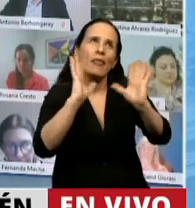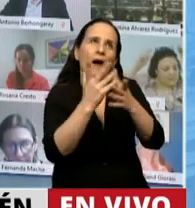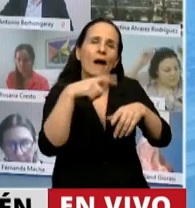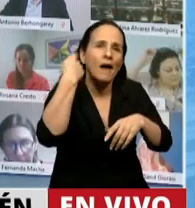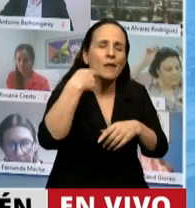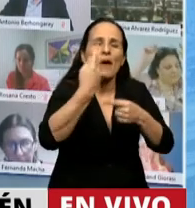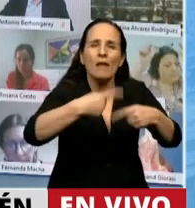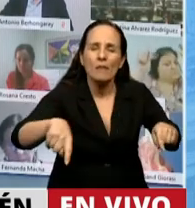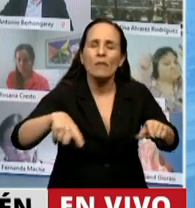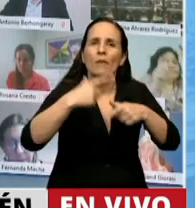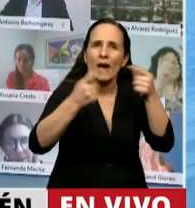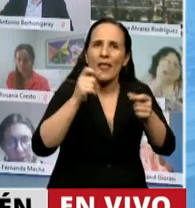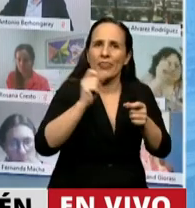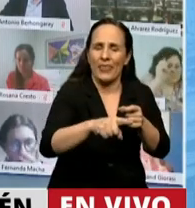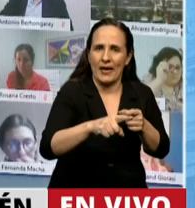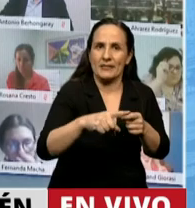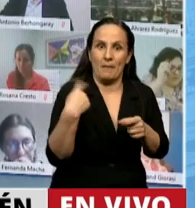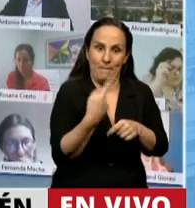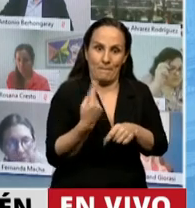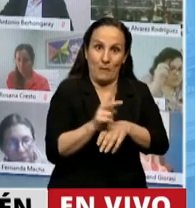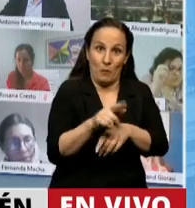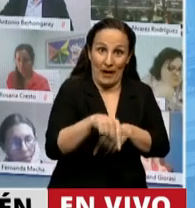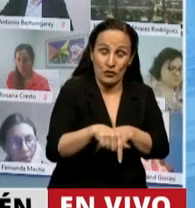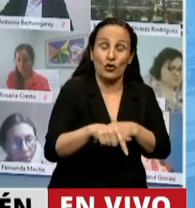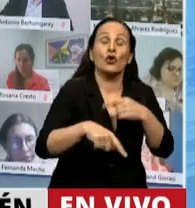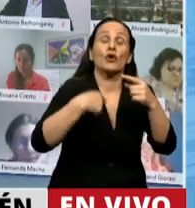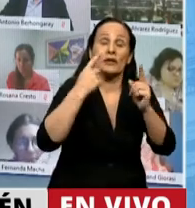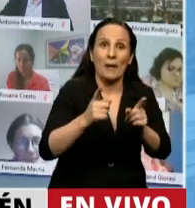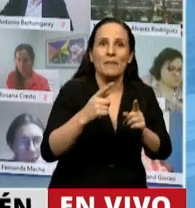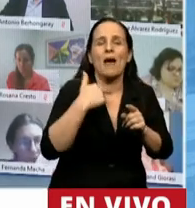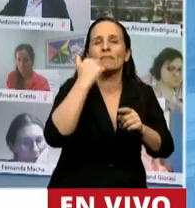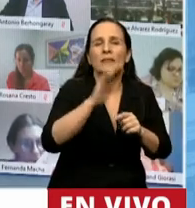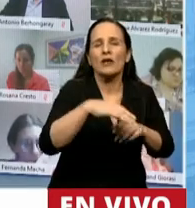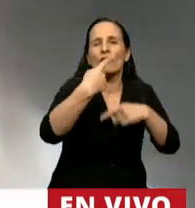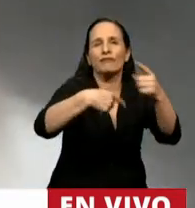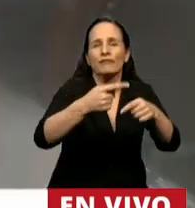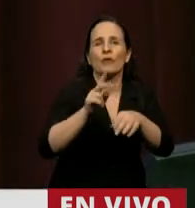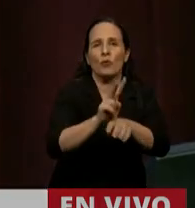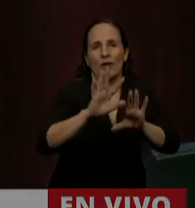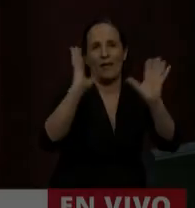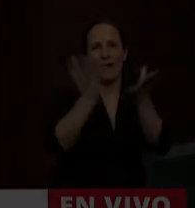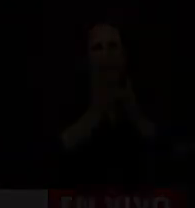su sostenibilidad para las generaciones futuras. Muchas gracias. Gracias, diputada.